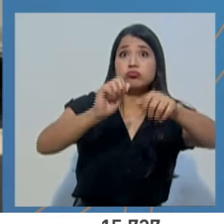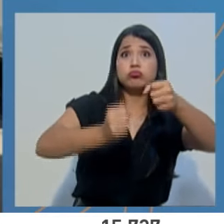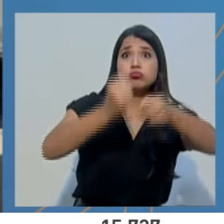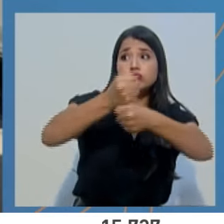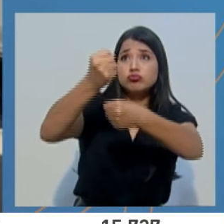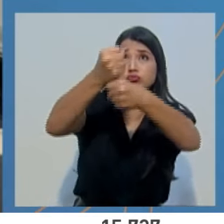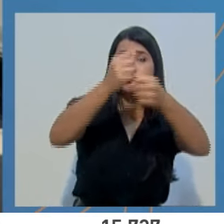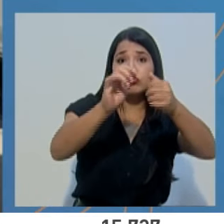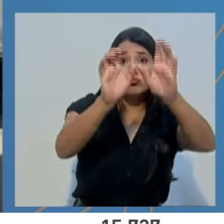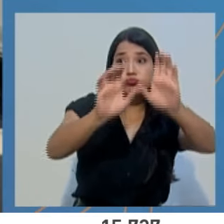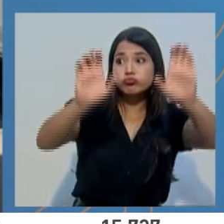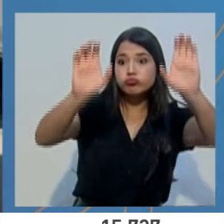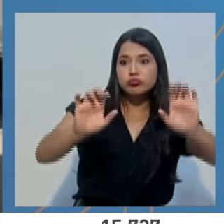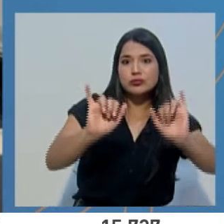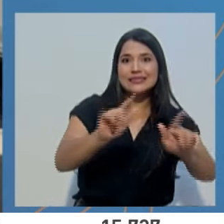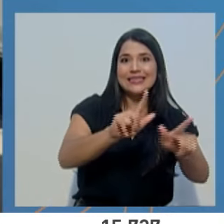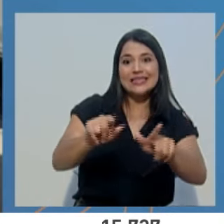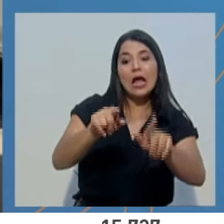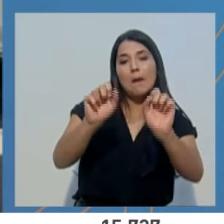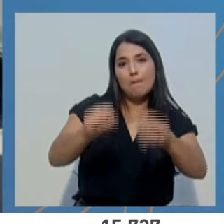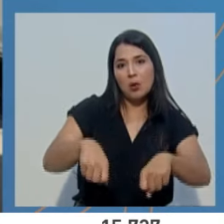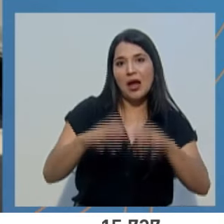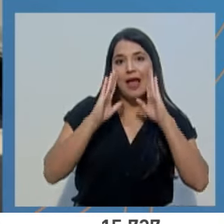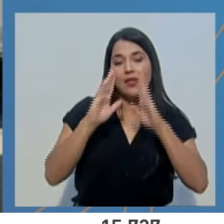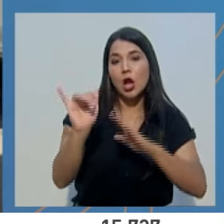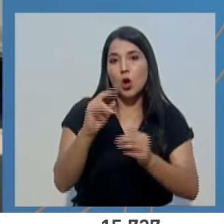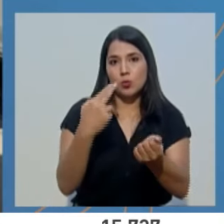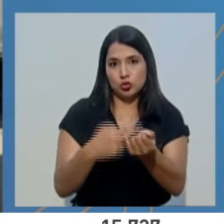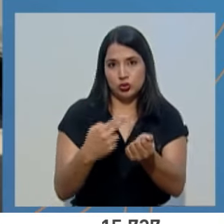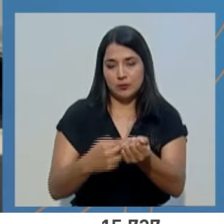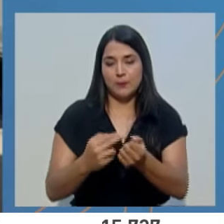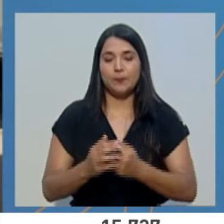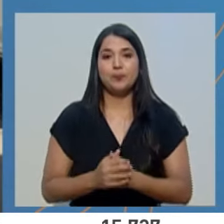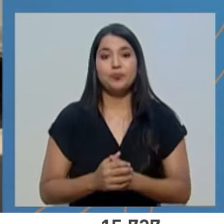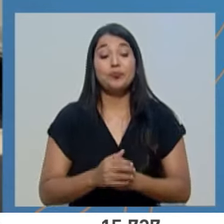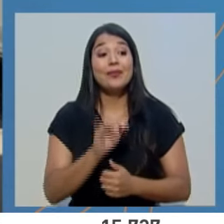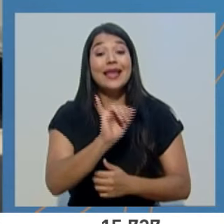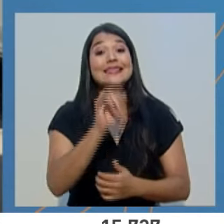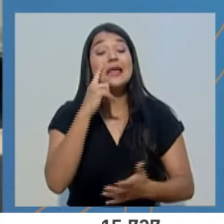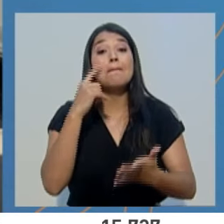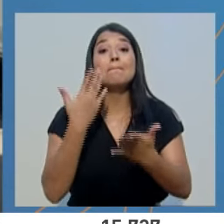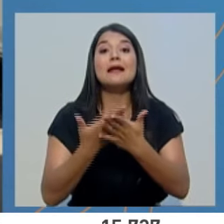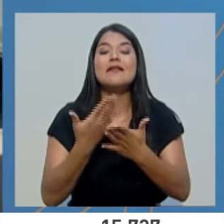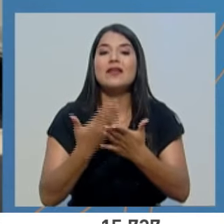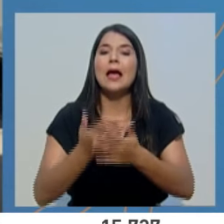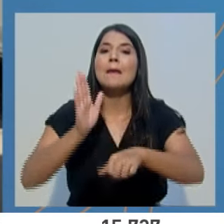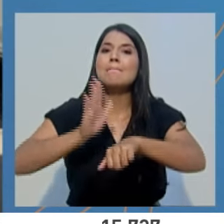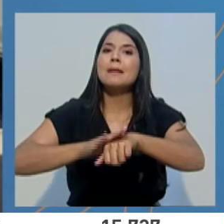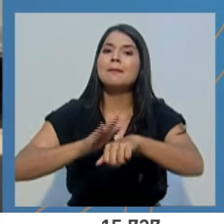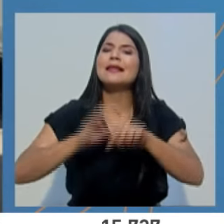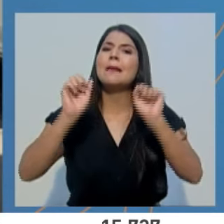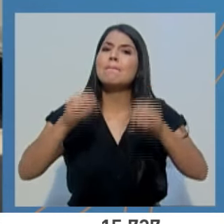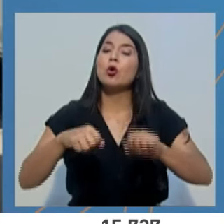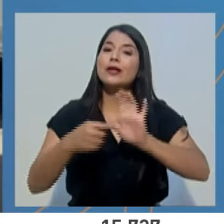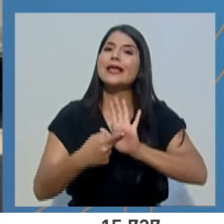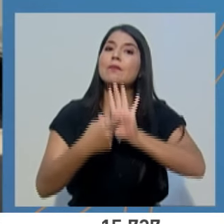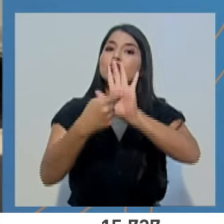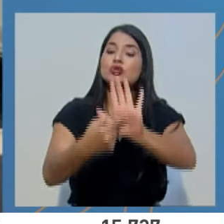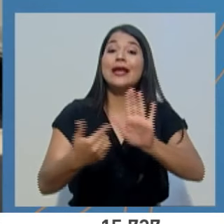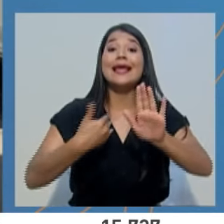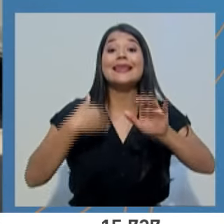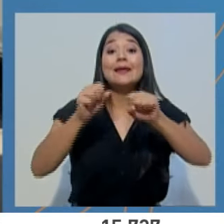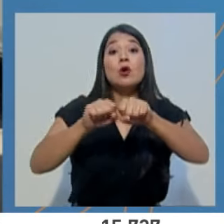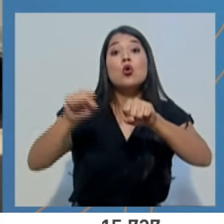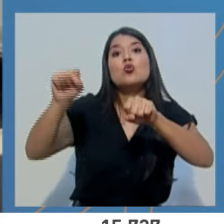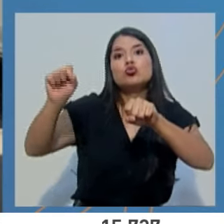la Salud, desde el año 2017. Esta verificación nos ha permitido demostrar que contamos con un